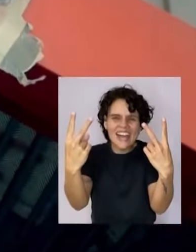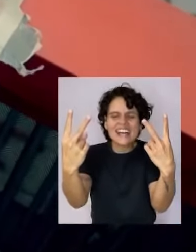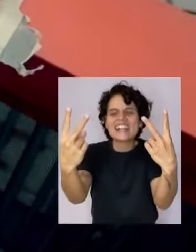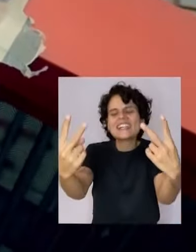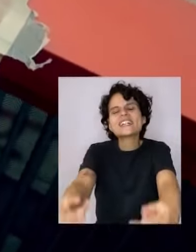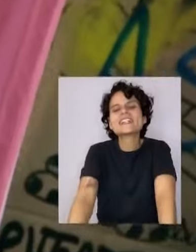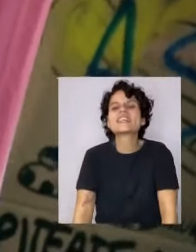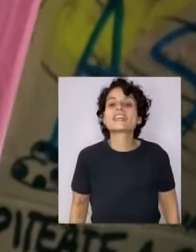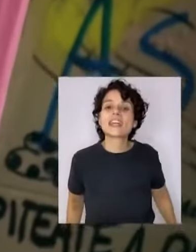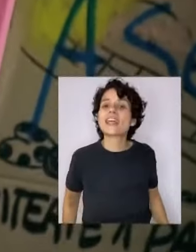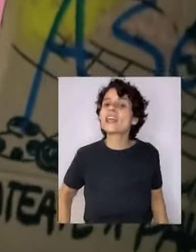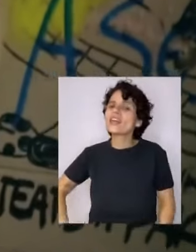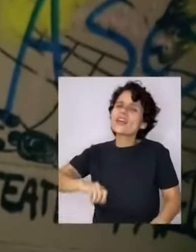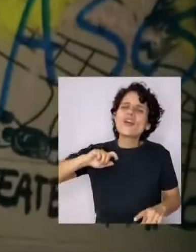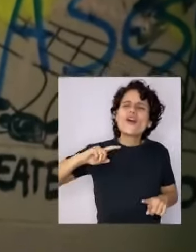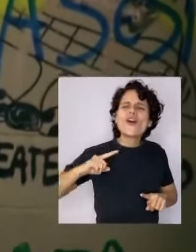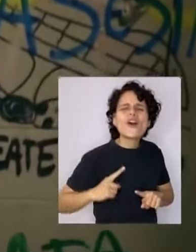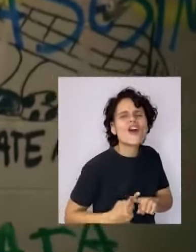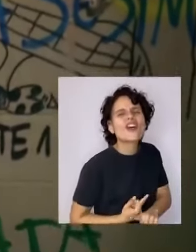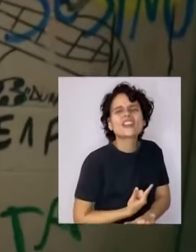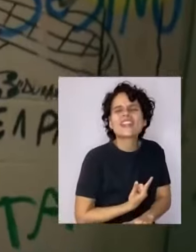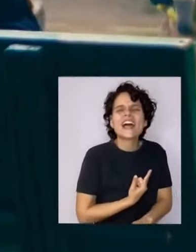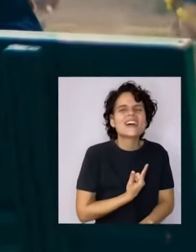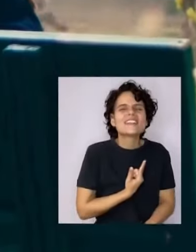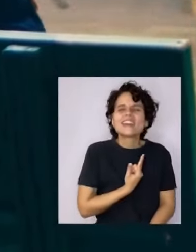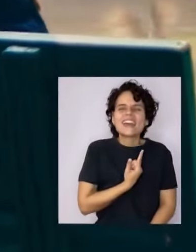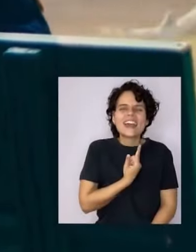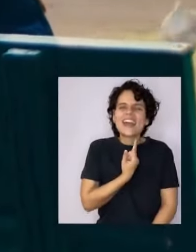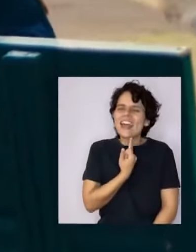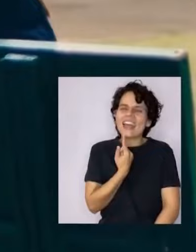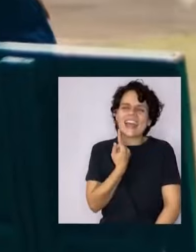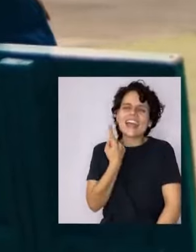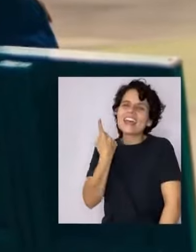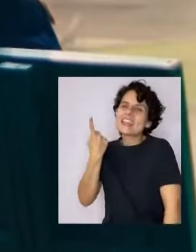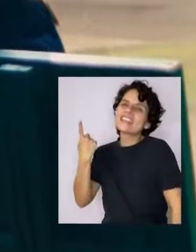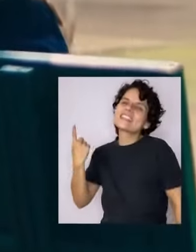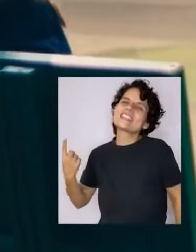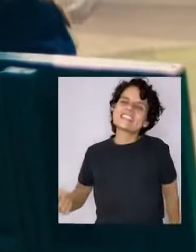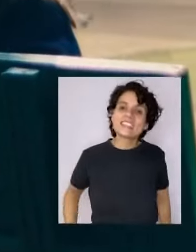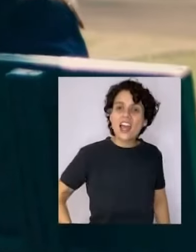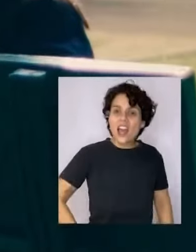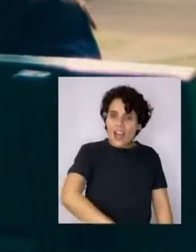Y una vez más,